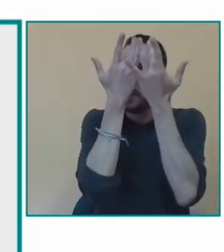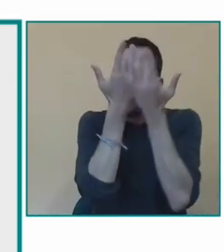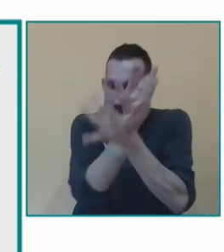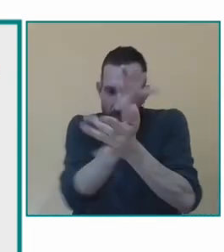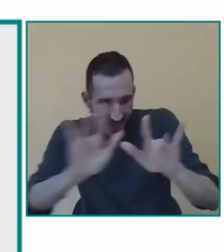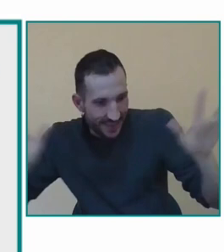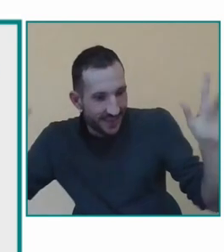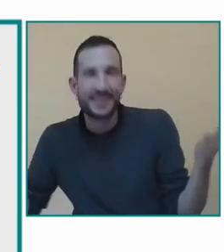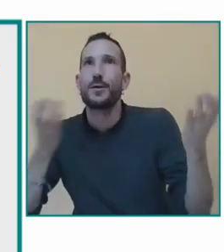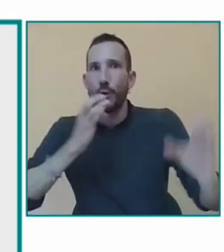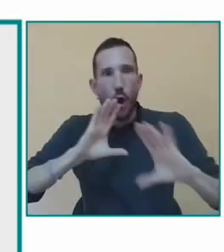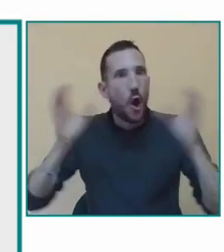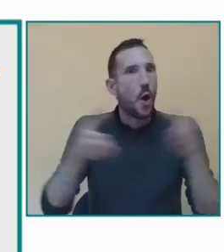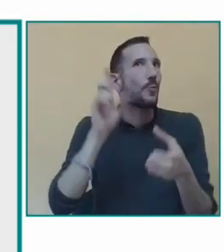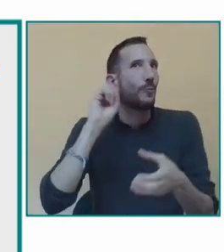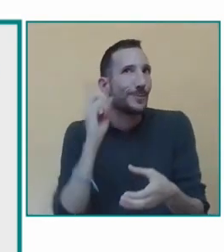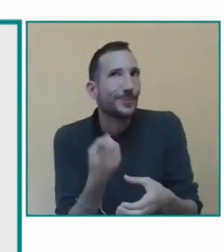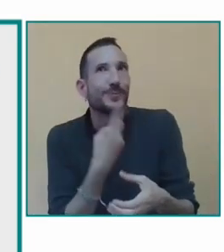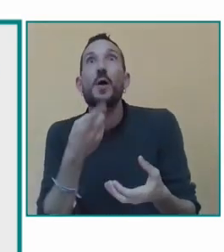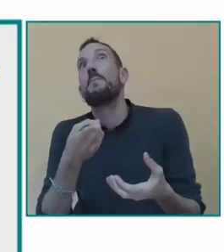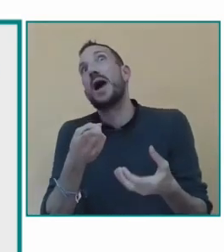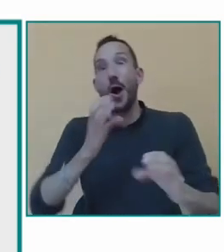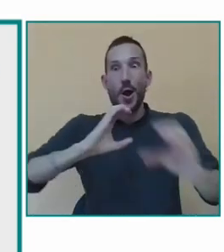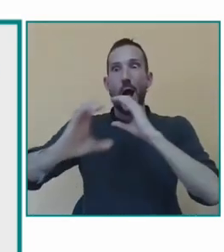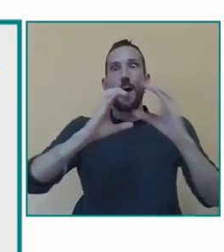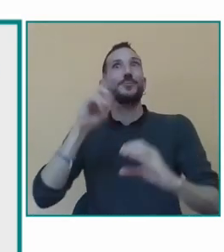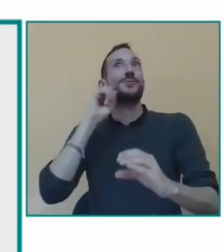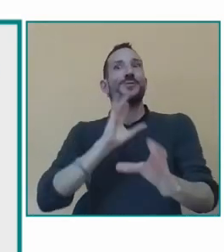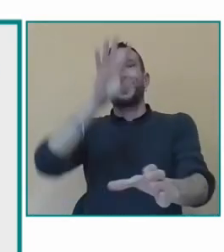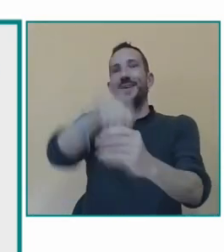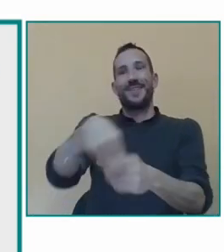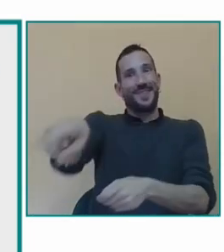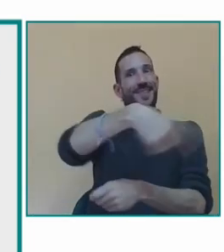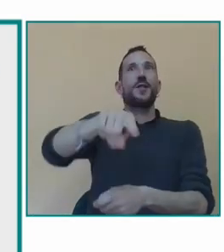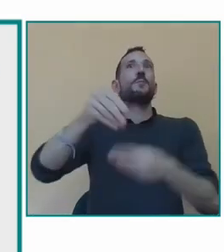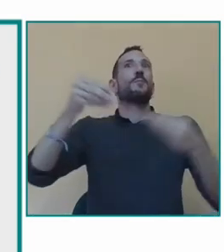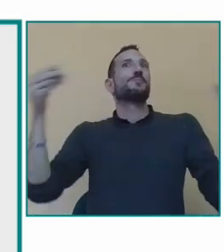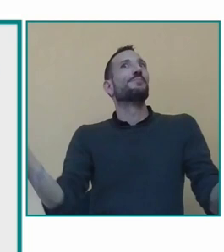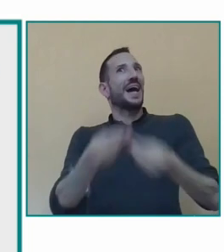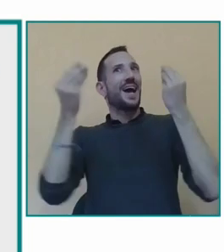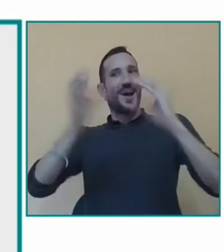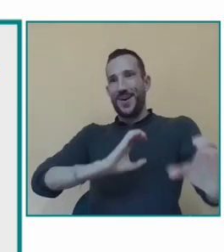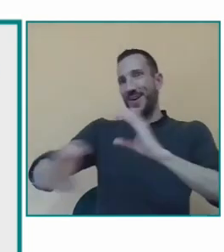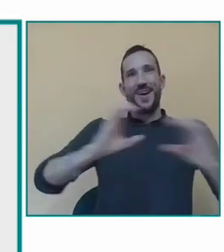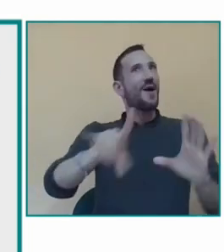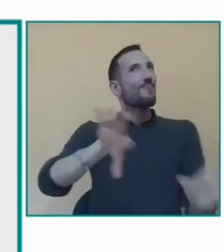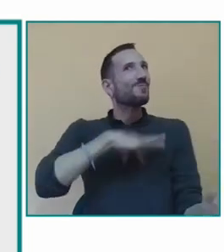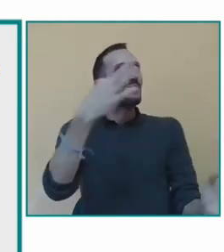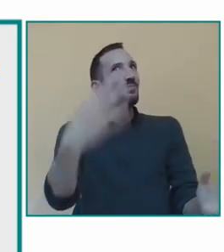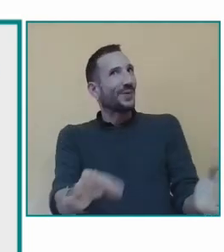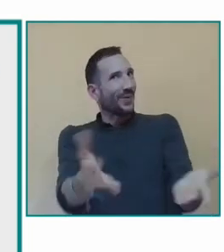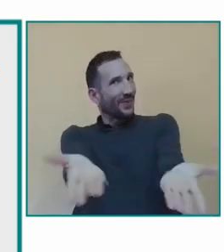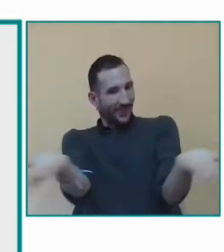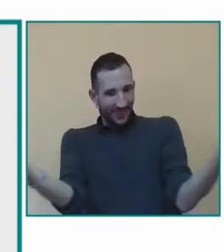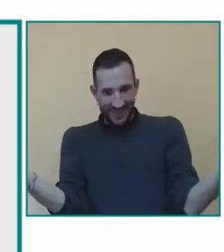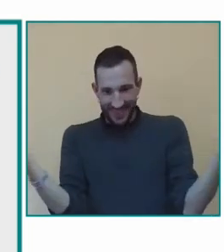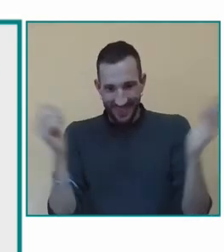también ofrecemos un taller de lengua de signos para todos los compañeros sordos y oyentes que es una oportunidad pues para mejorar la comunicación dentro del aula y